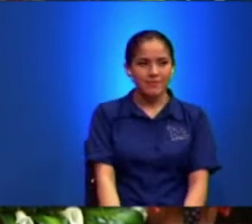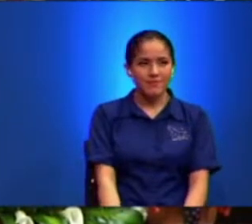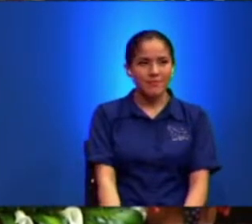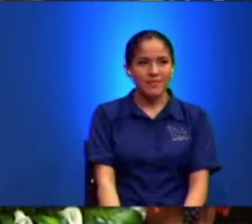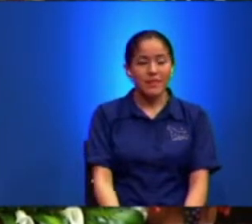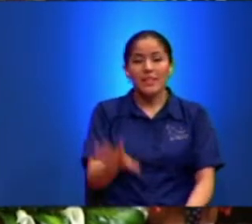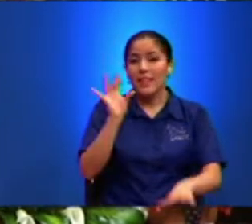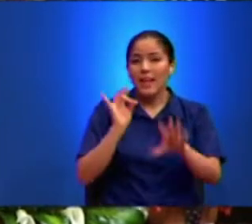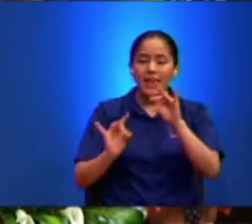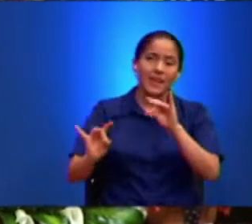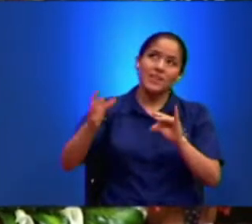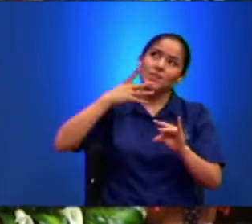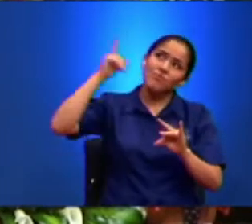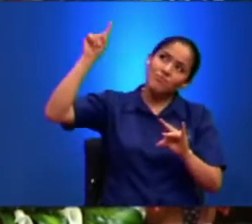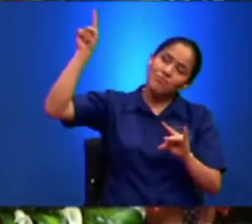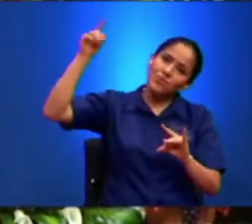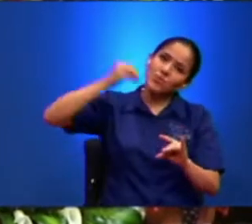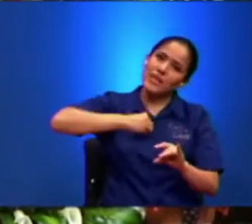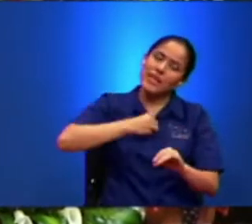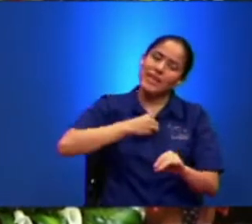Algo Me Quieres Enseñar